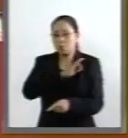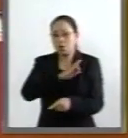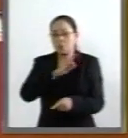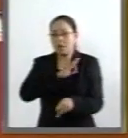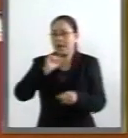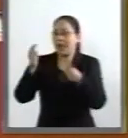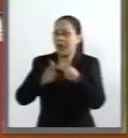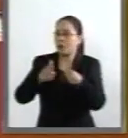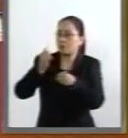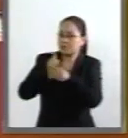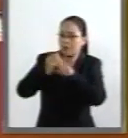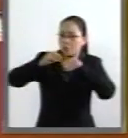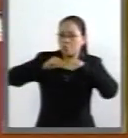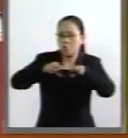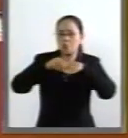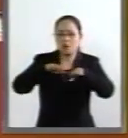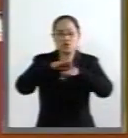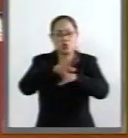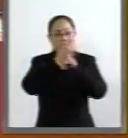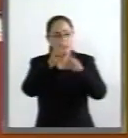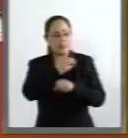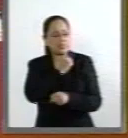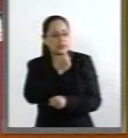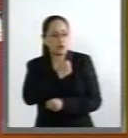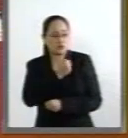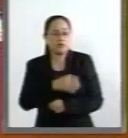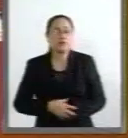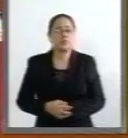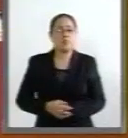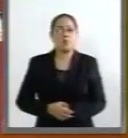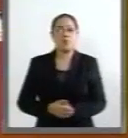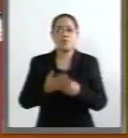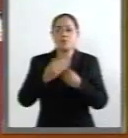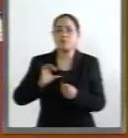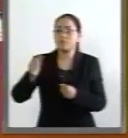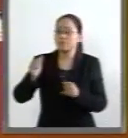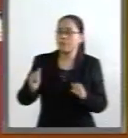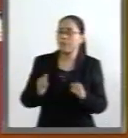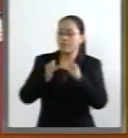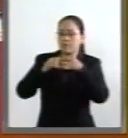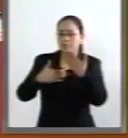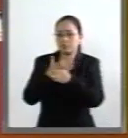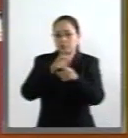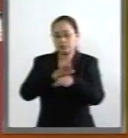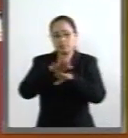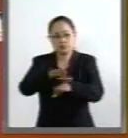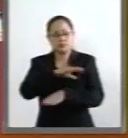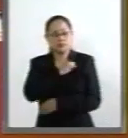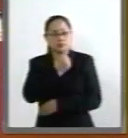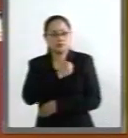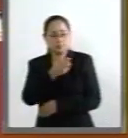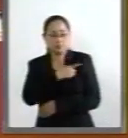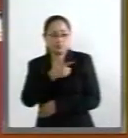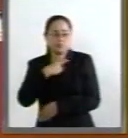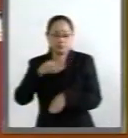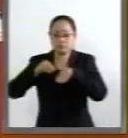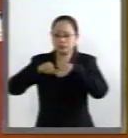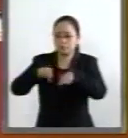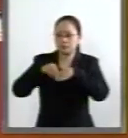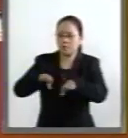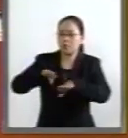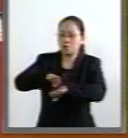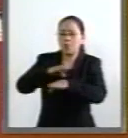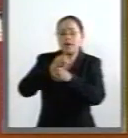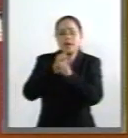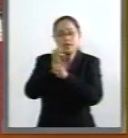trabajos de investigación en salud pública. En el caso de los demás institutos nacionales de salud, haber publicado trabajos de